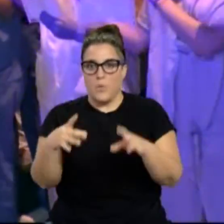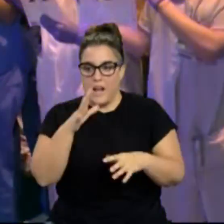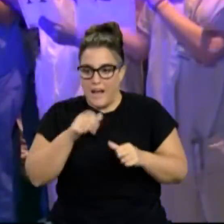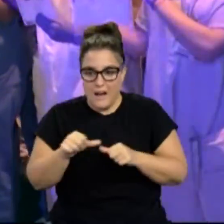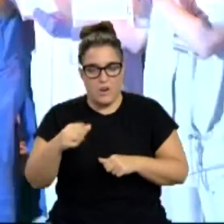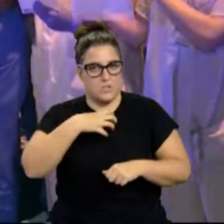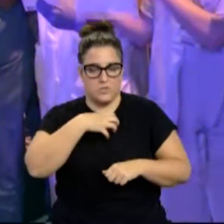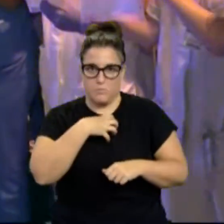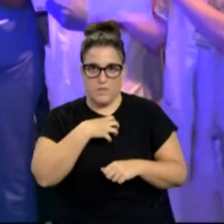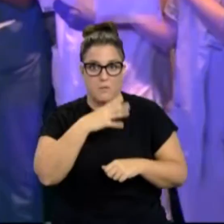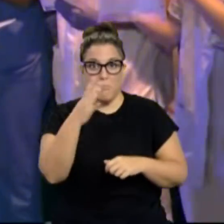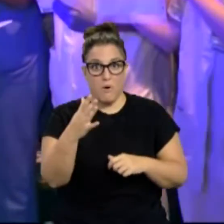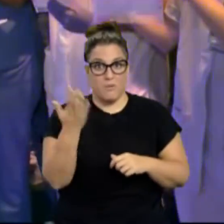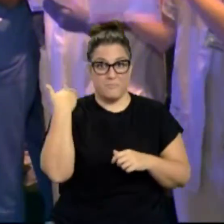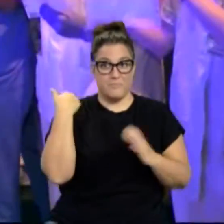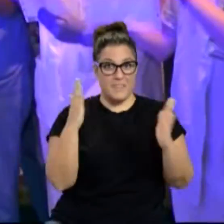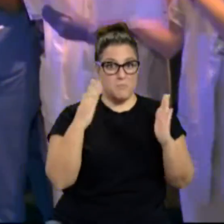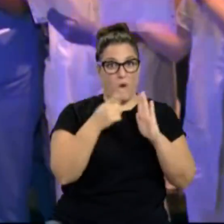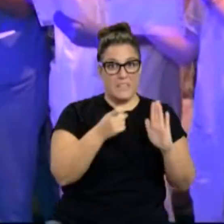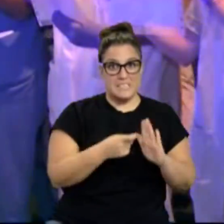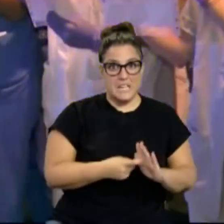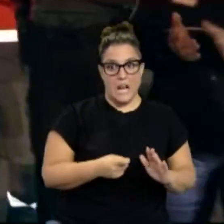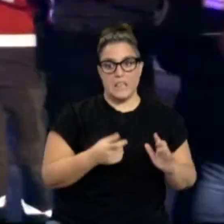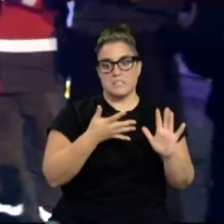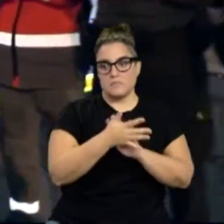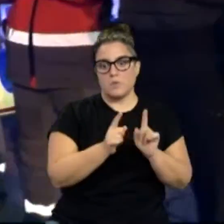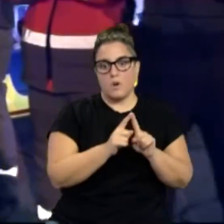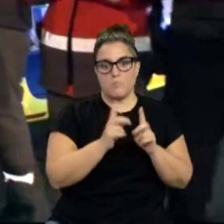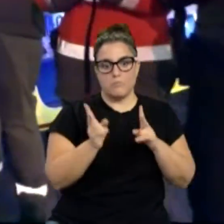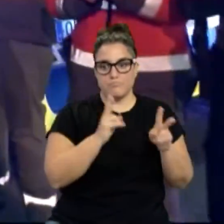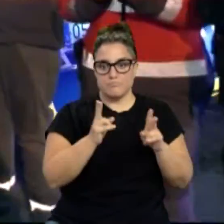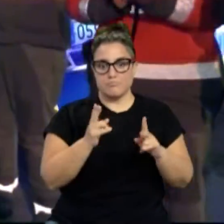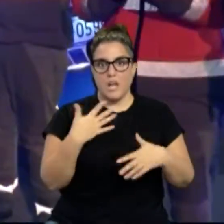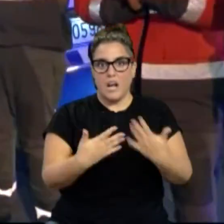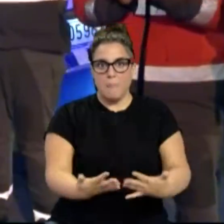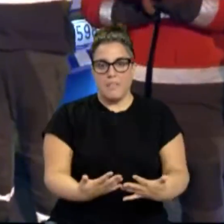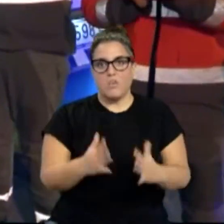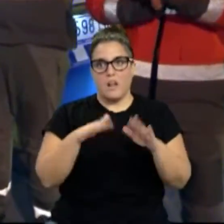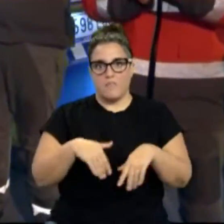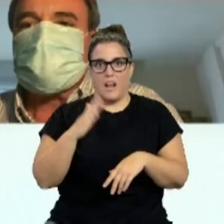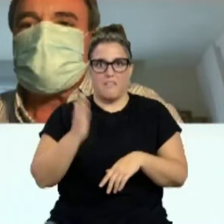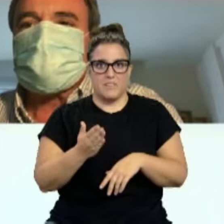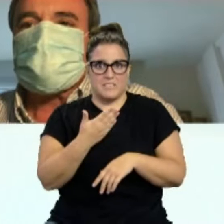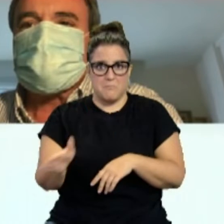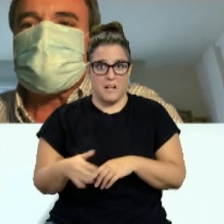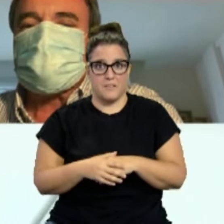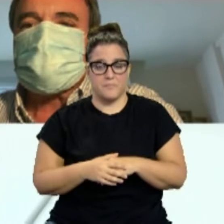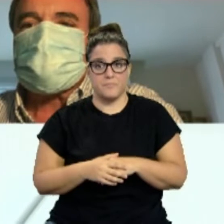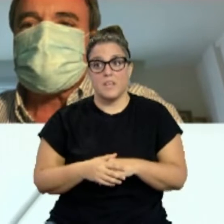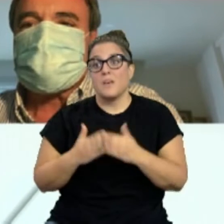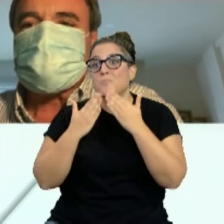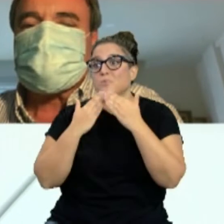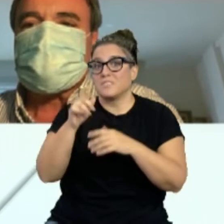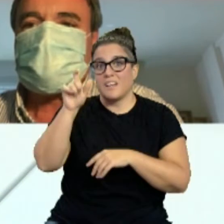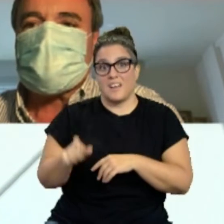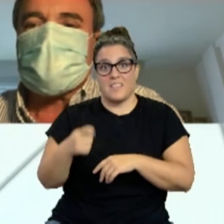y el resultado ha sido malo desde el punto de vista sanitario. Nos quedamos con ese mensaje. Muchísimas gracias, Rafael Tejeira,